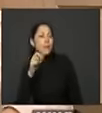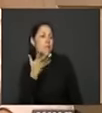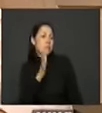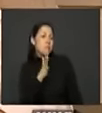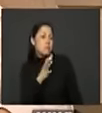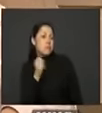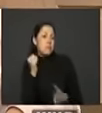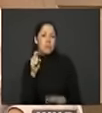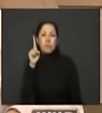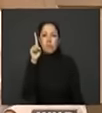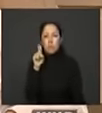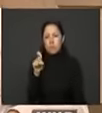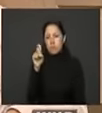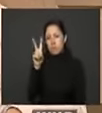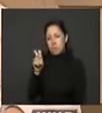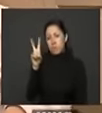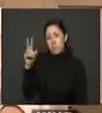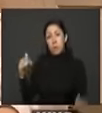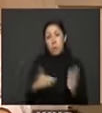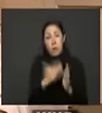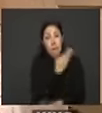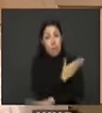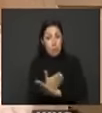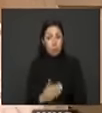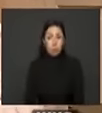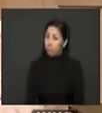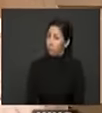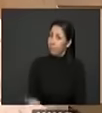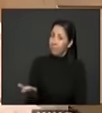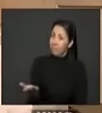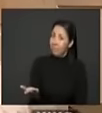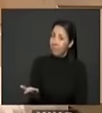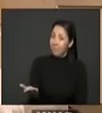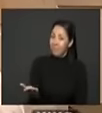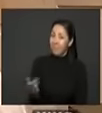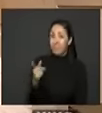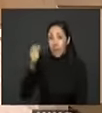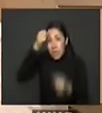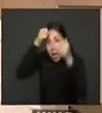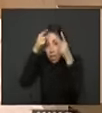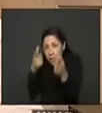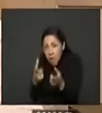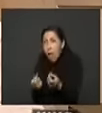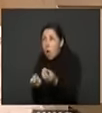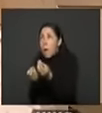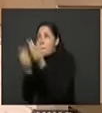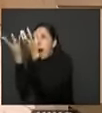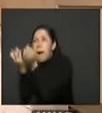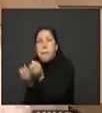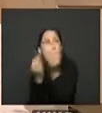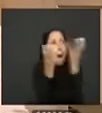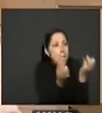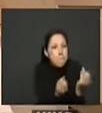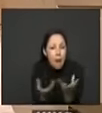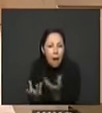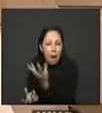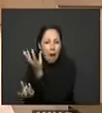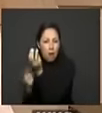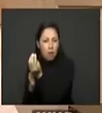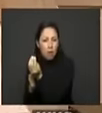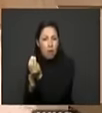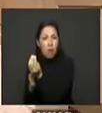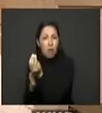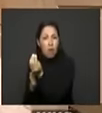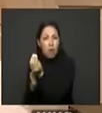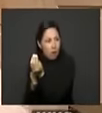son seiscientos ochenta y dos mil millones de pesos o sea hacer Estado en trescientos veintiocho municipios cuesta lo que cuesta el presupuesto de